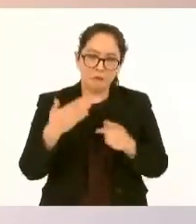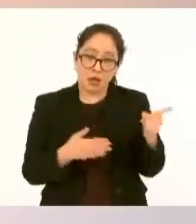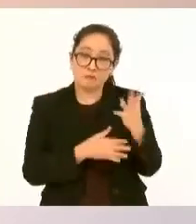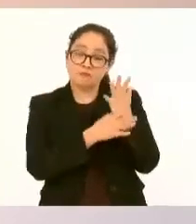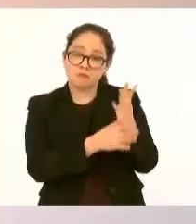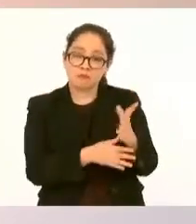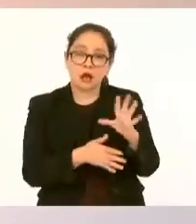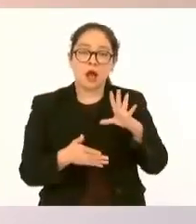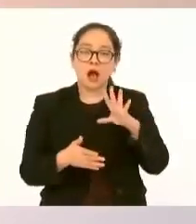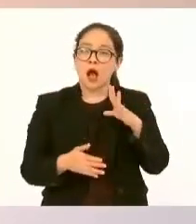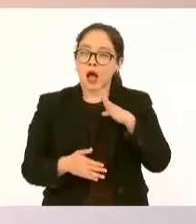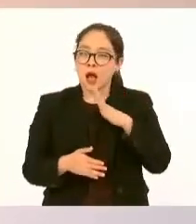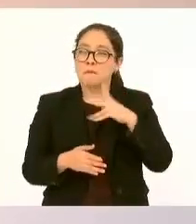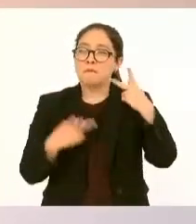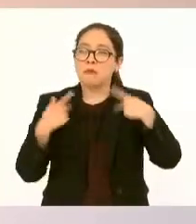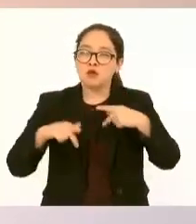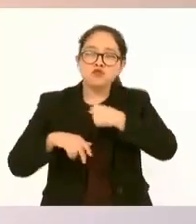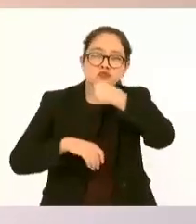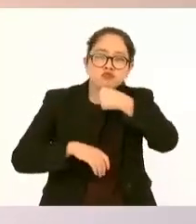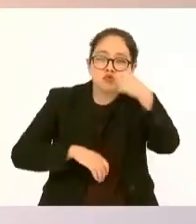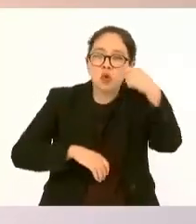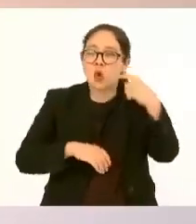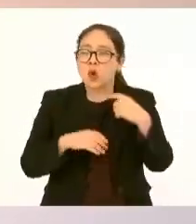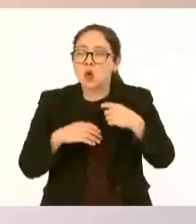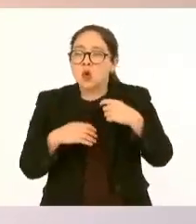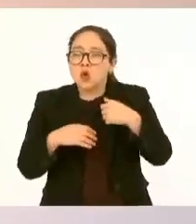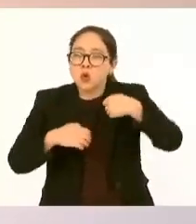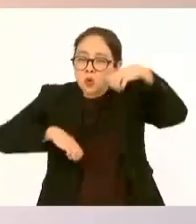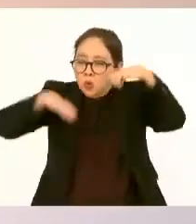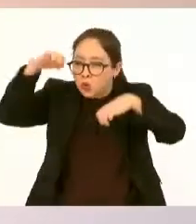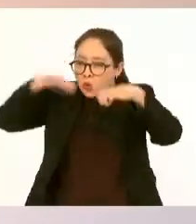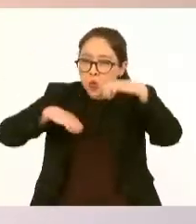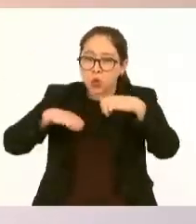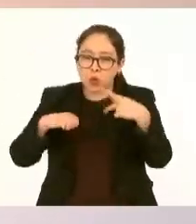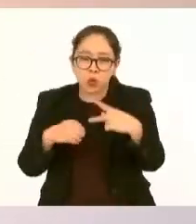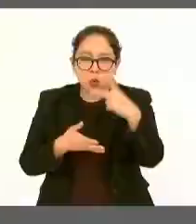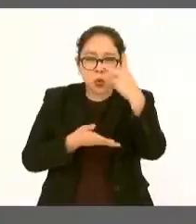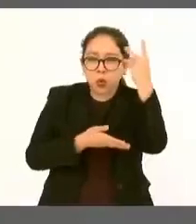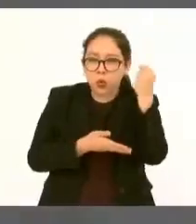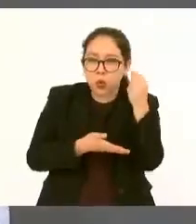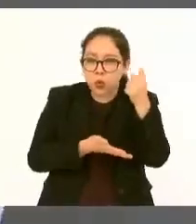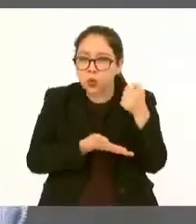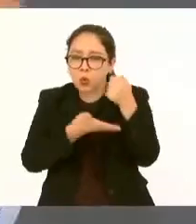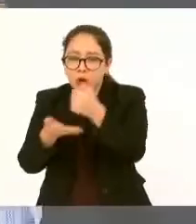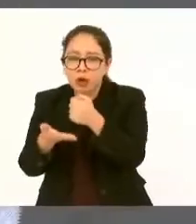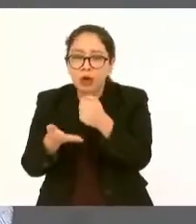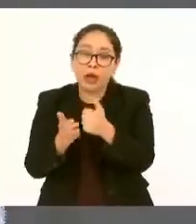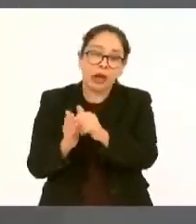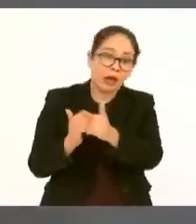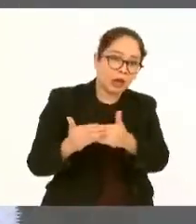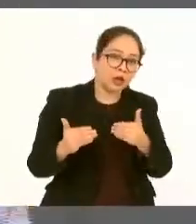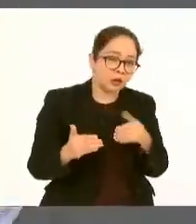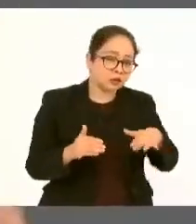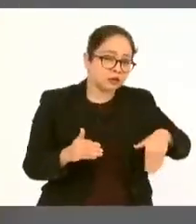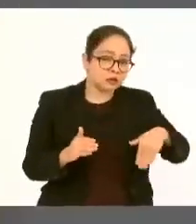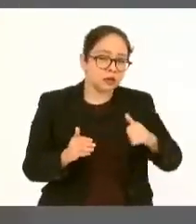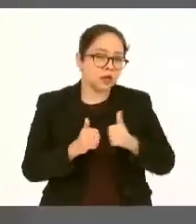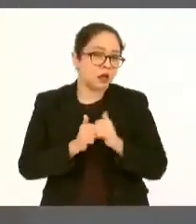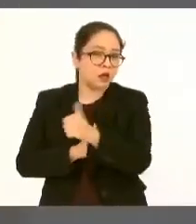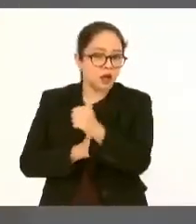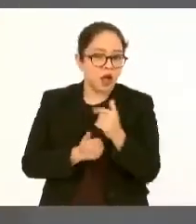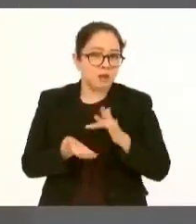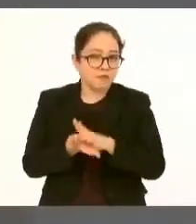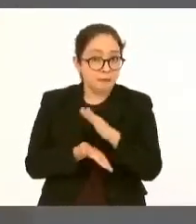los adultos mayores y a niñas, a niños con discapacidad. En el caso de los adultos mayores, desde